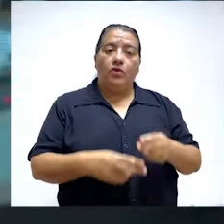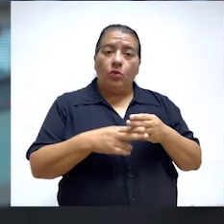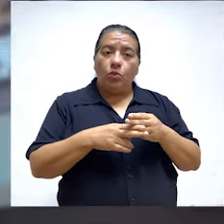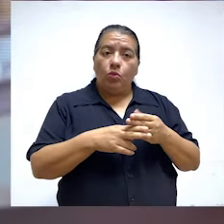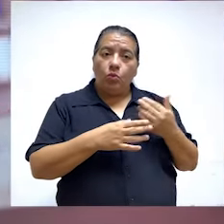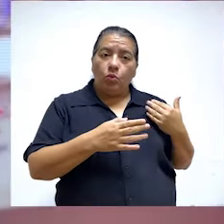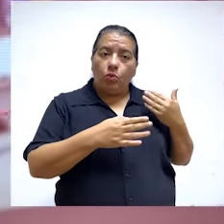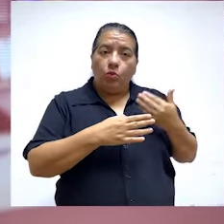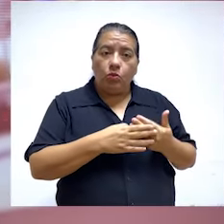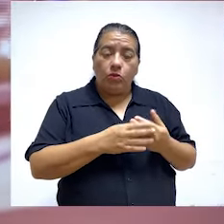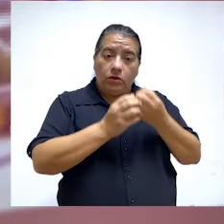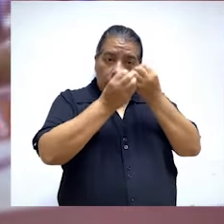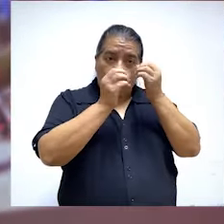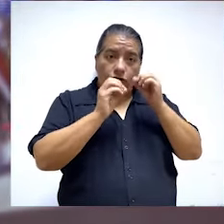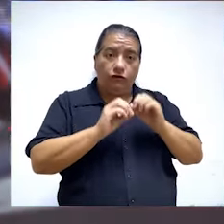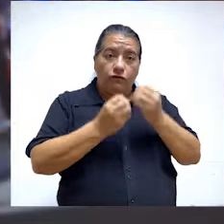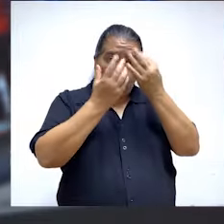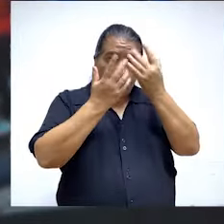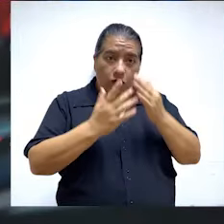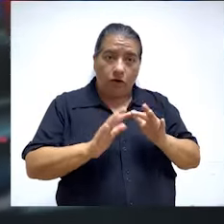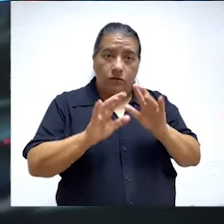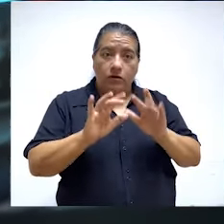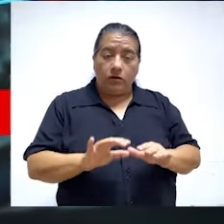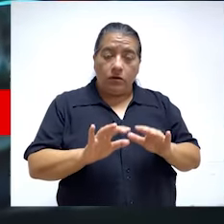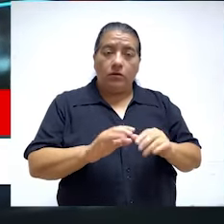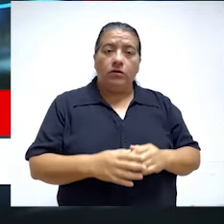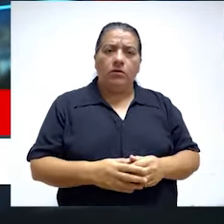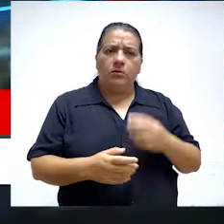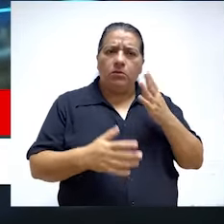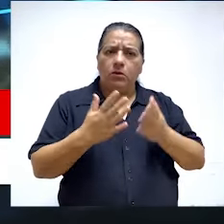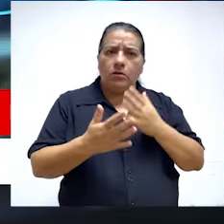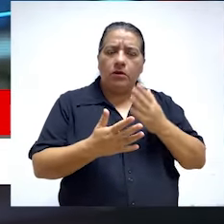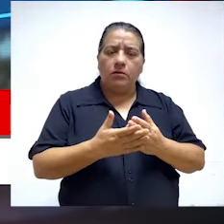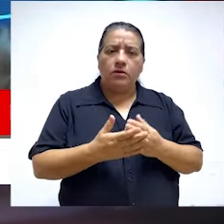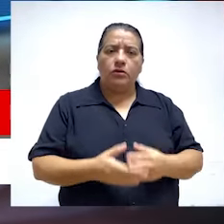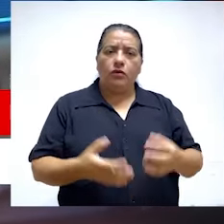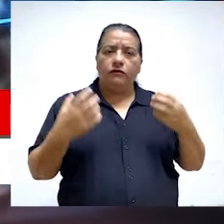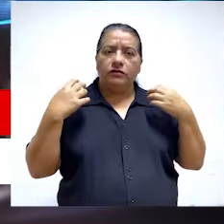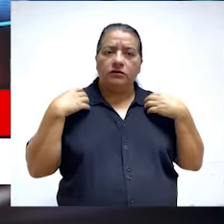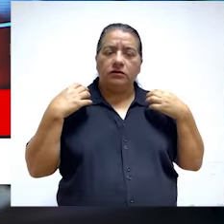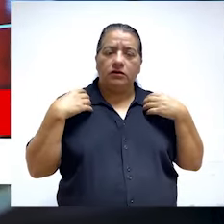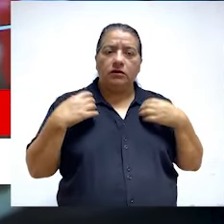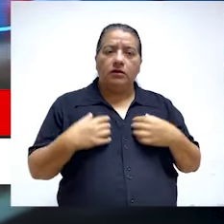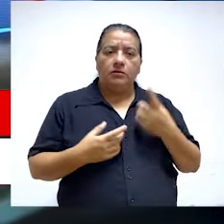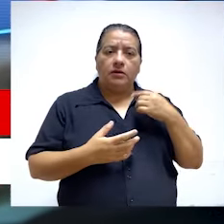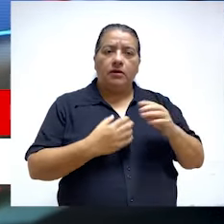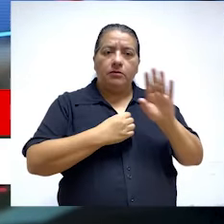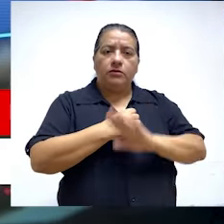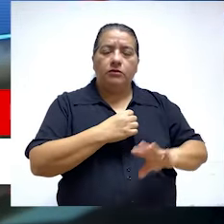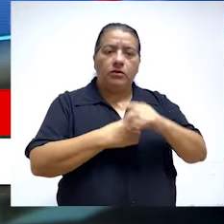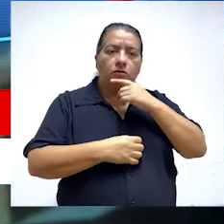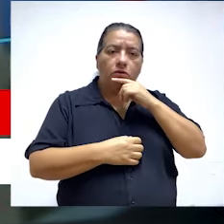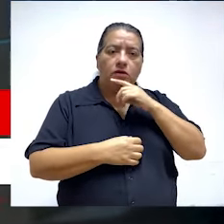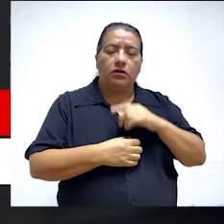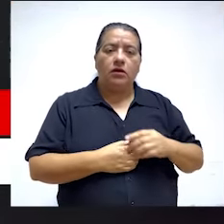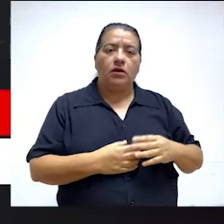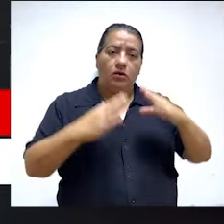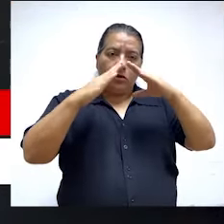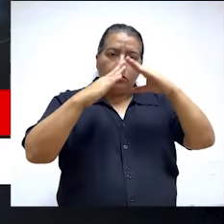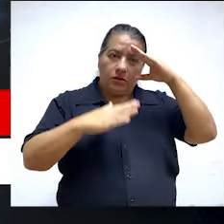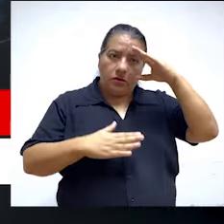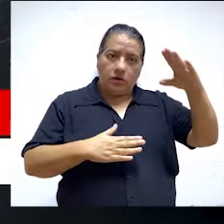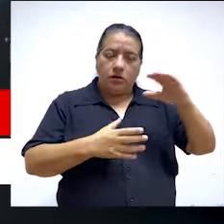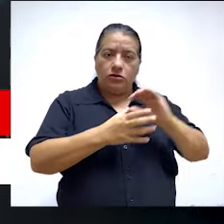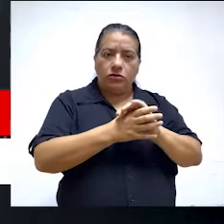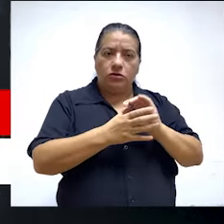Un reciente informe de control evidencia riesgos en el Centro de Emergencia Mujer que se ubica en la Comisaría de Chorrillos y que atiende a personas